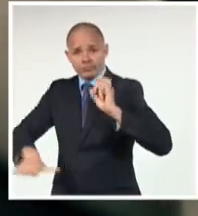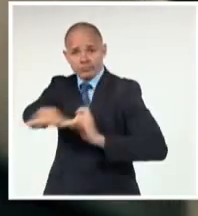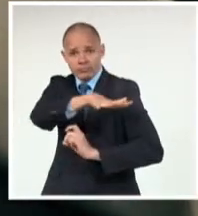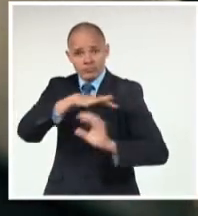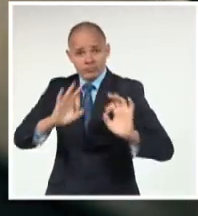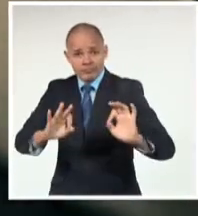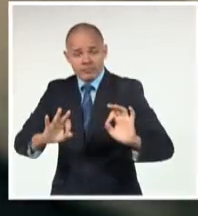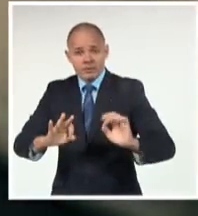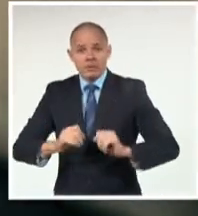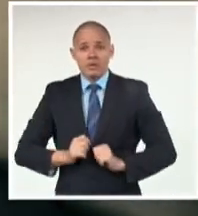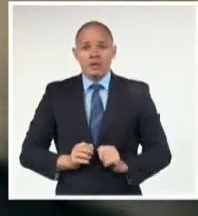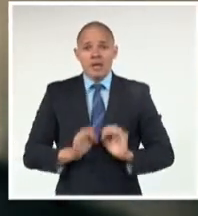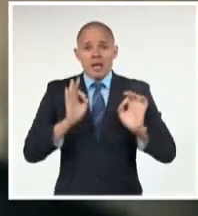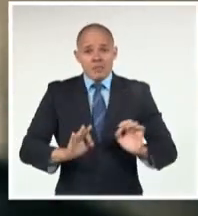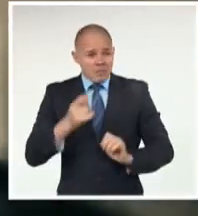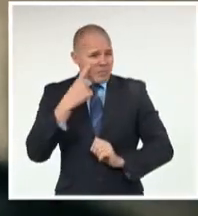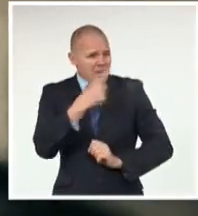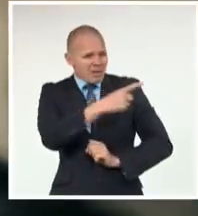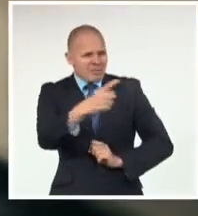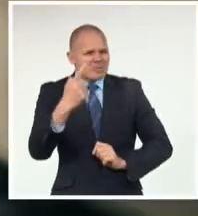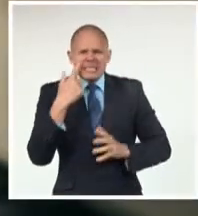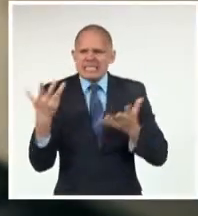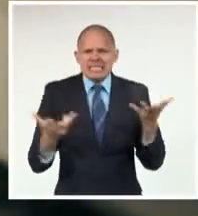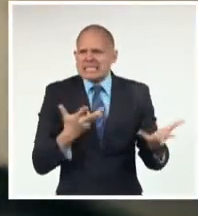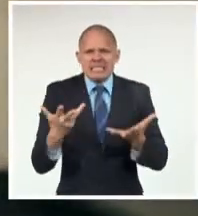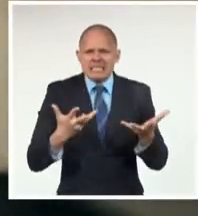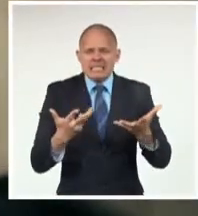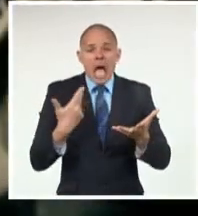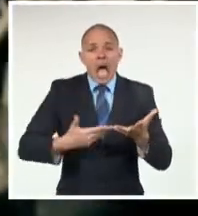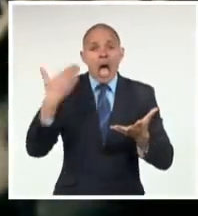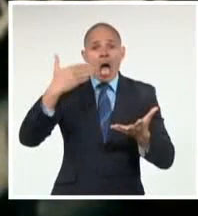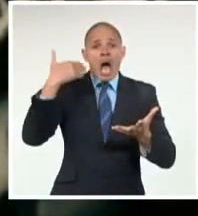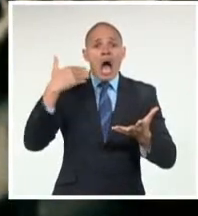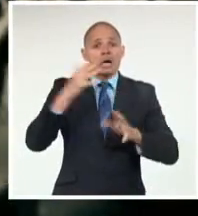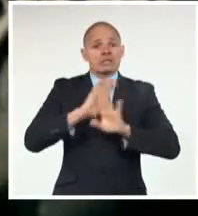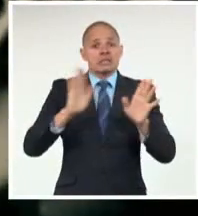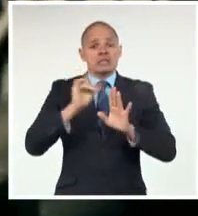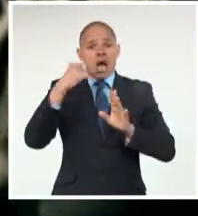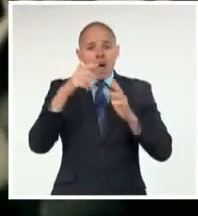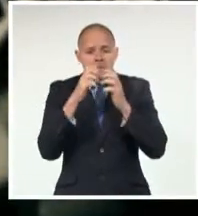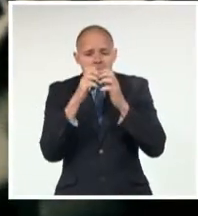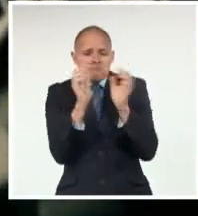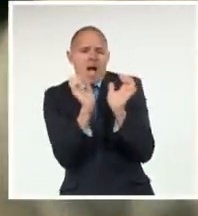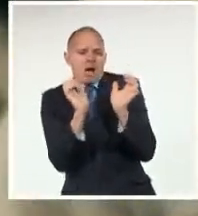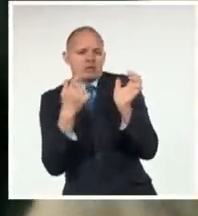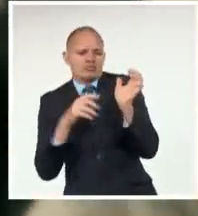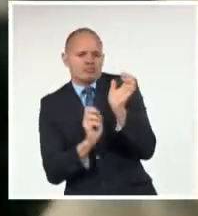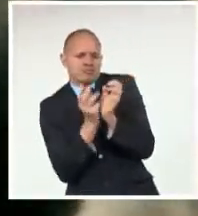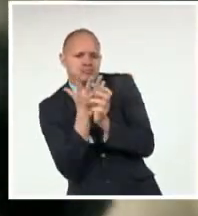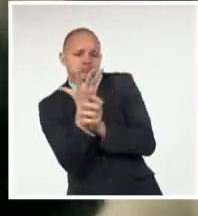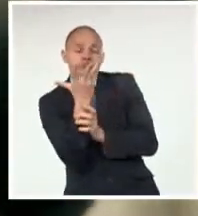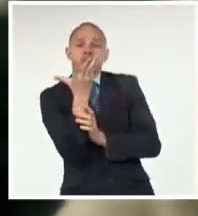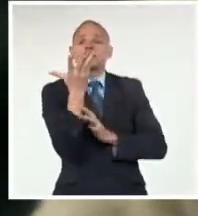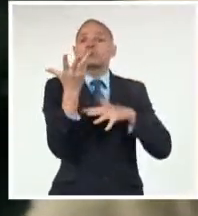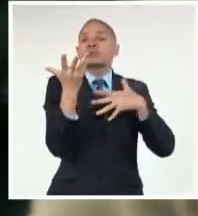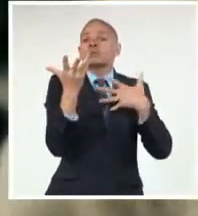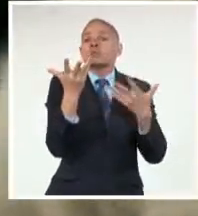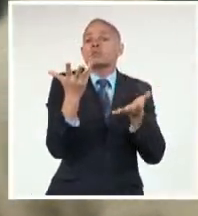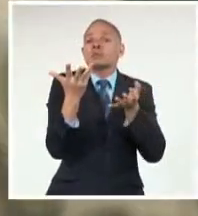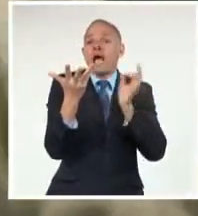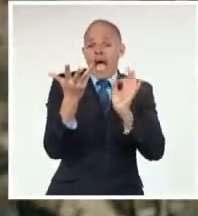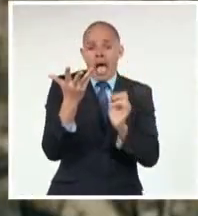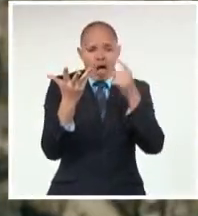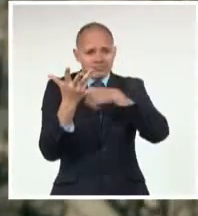Se quebró la cáscara del viento al sur Y